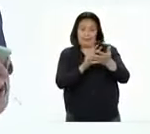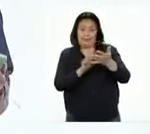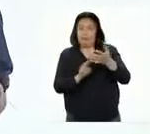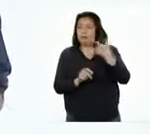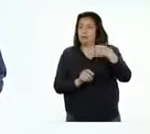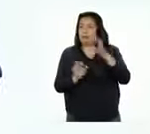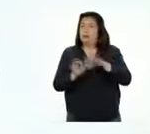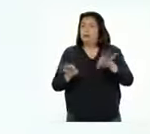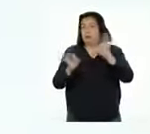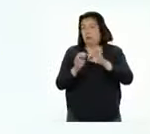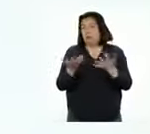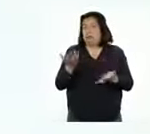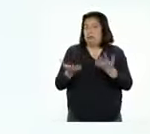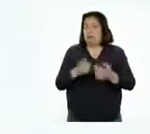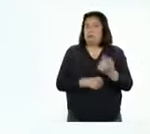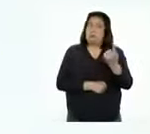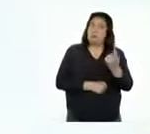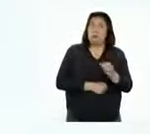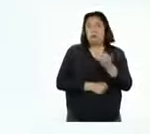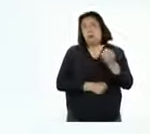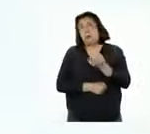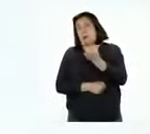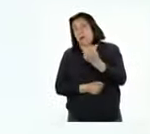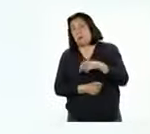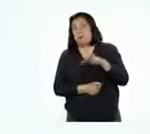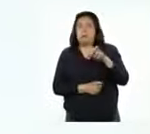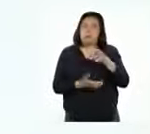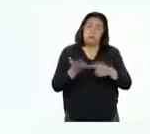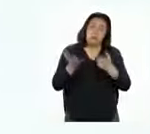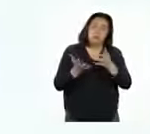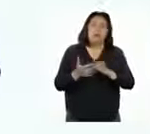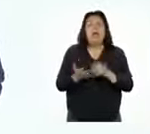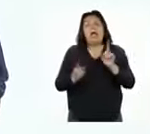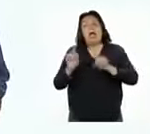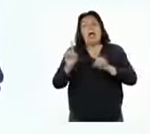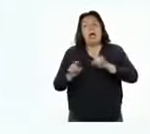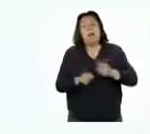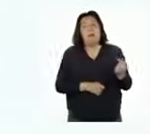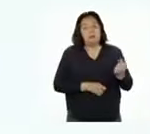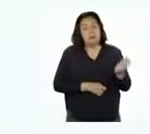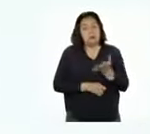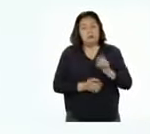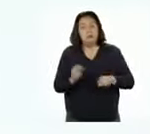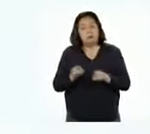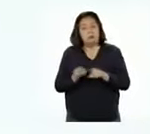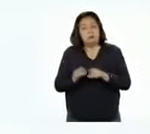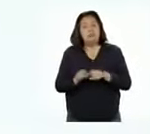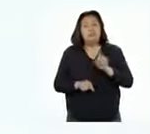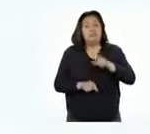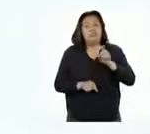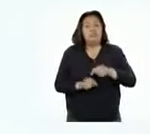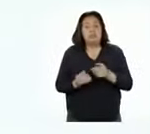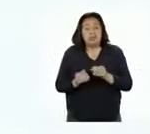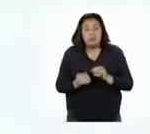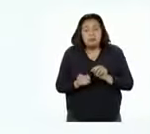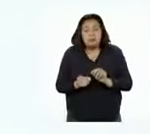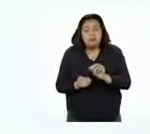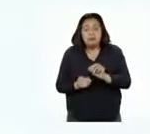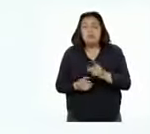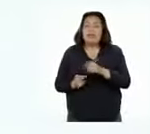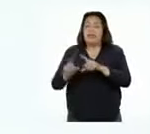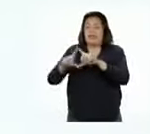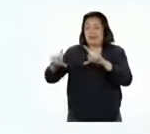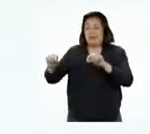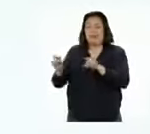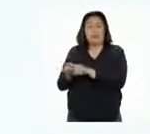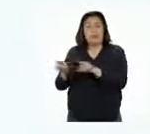es súper importante, puede valer uno o dos espacios, ya que igual a veces en el U2 se requiere avanzar en tramos cortos. No necesariamente el valor de